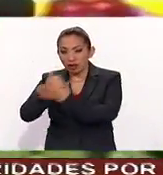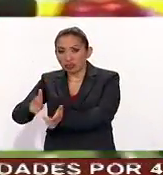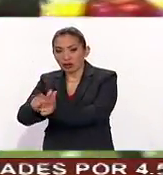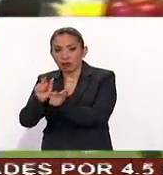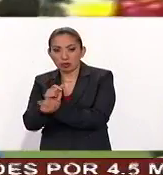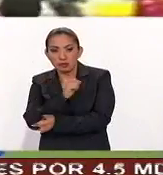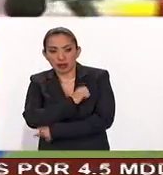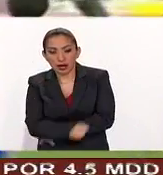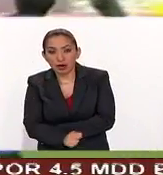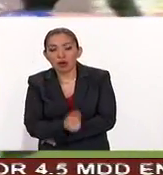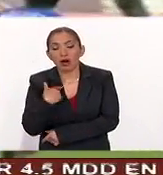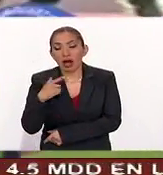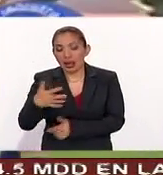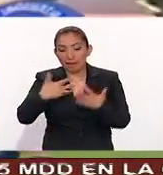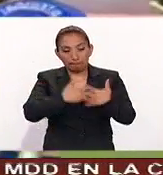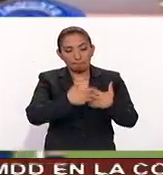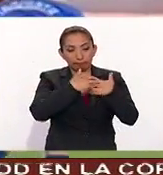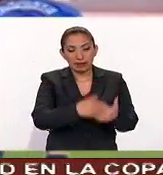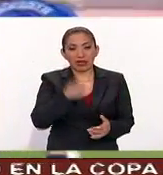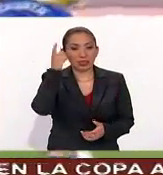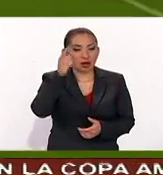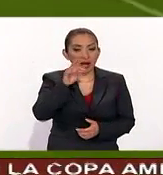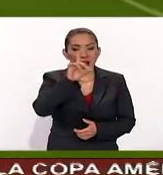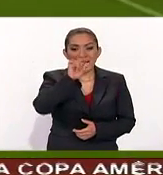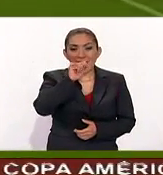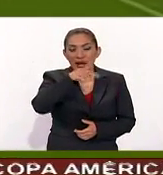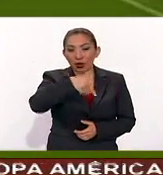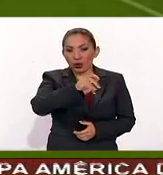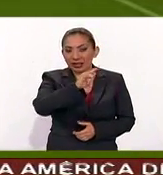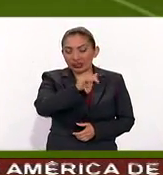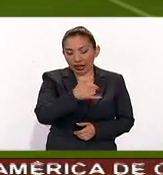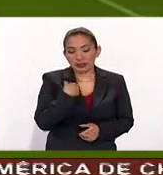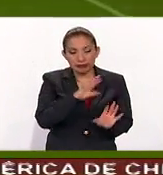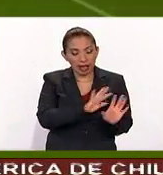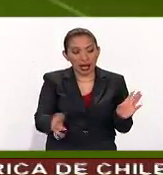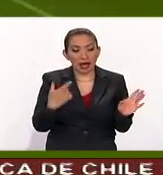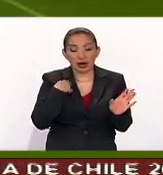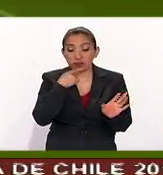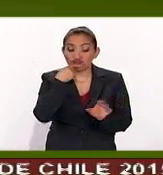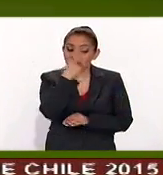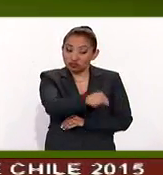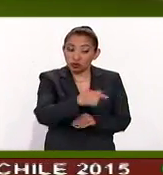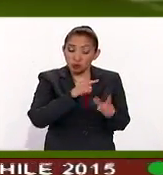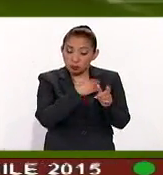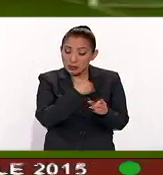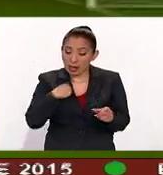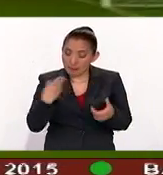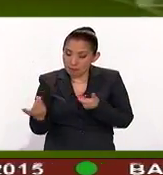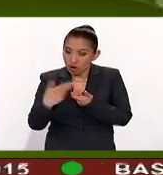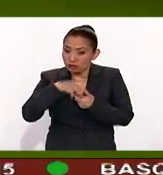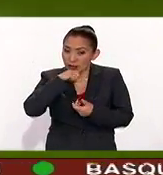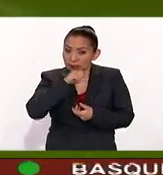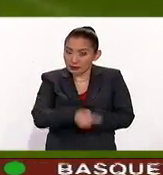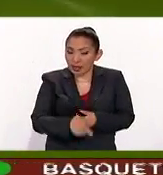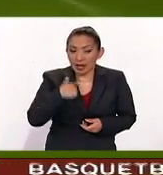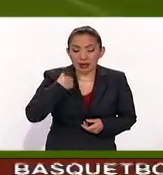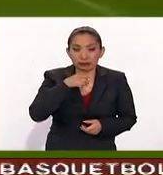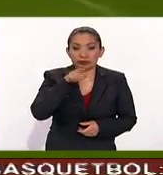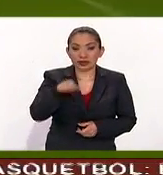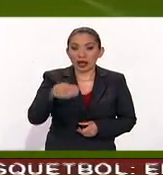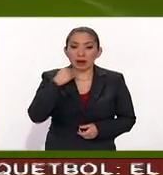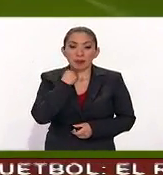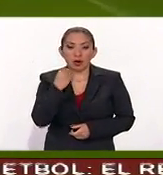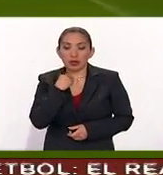organización criminal el empresario y padre de Giacuinta Giuseppe ya fue imputado con el cargo de asociación a la mafia dijo Carlos Taormina